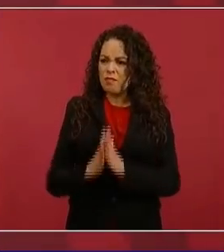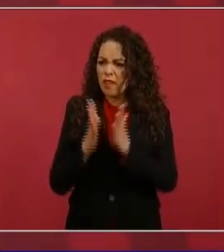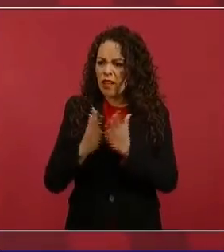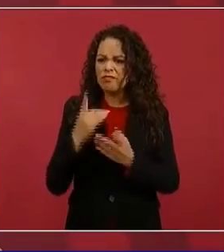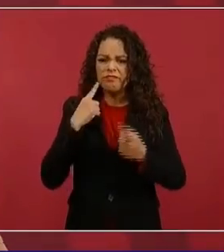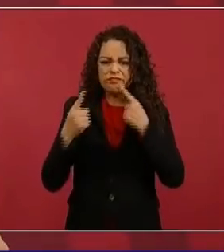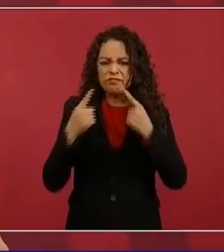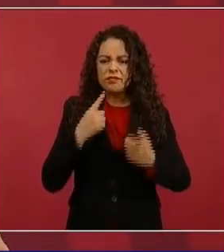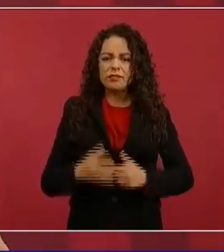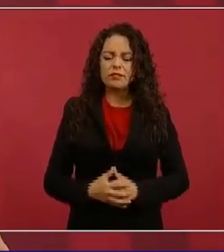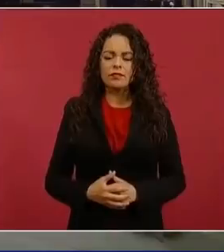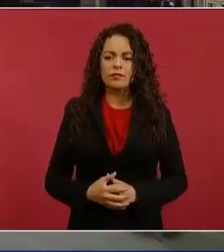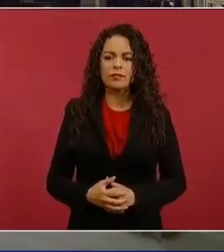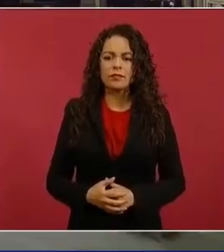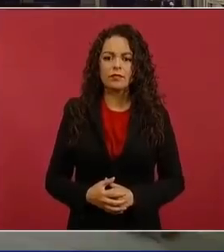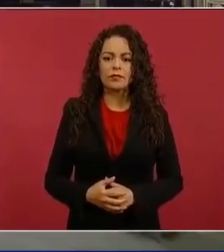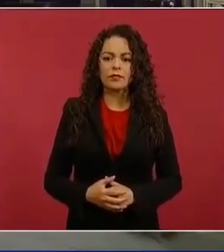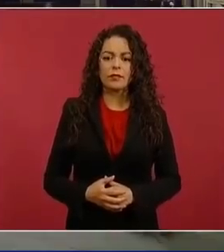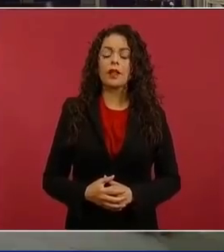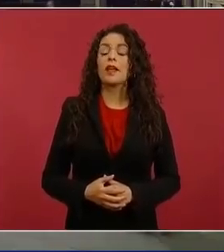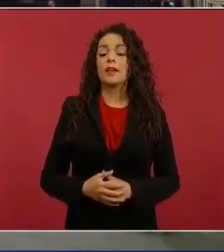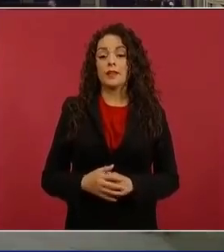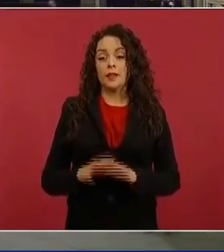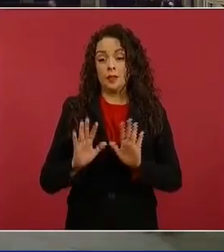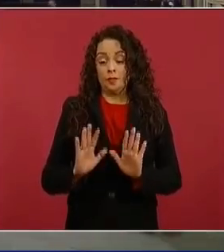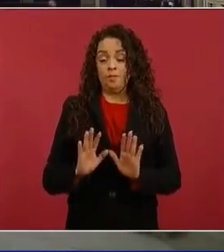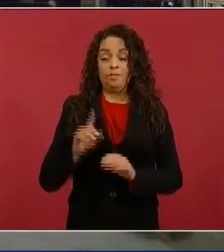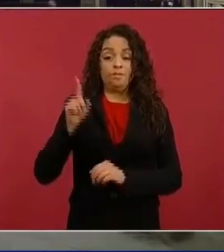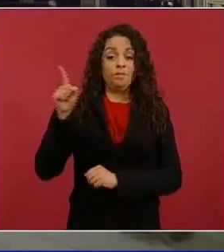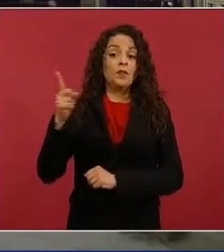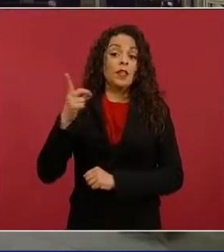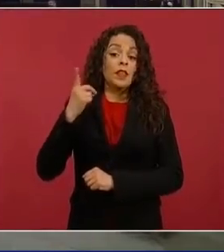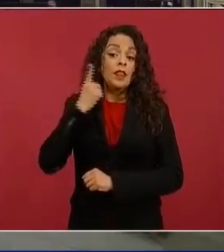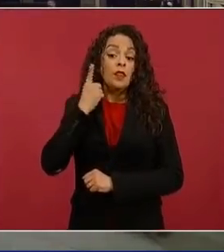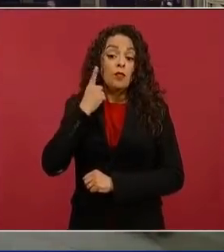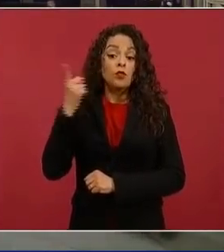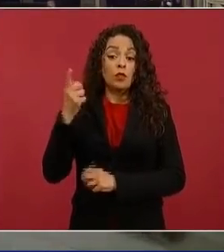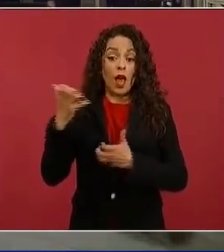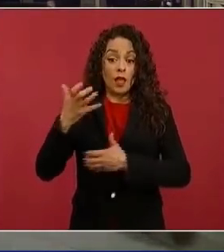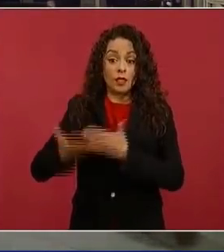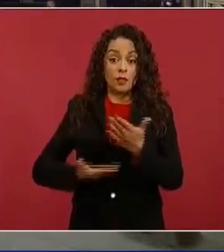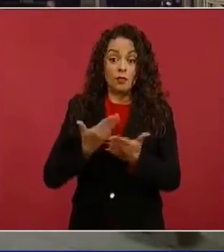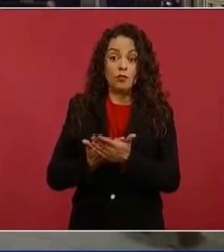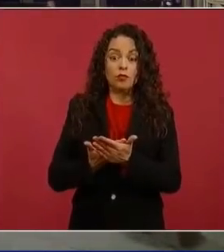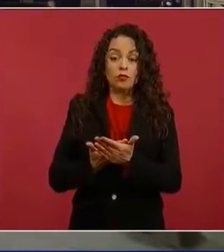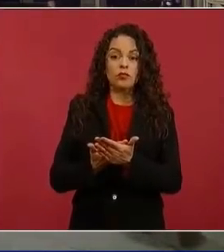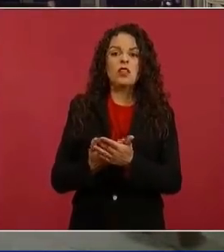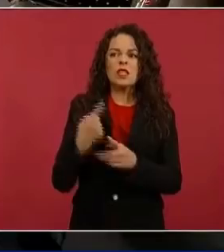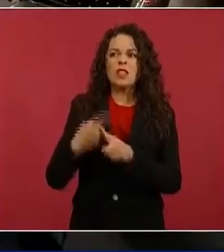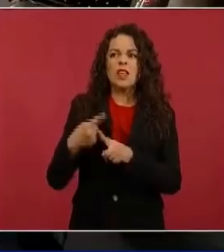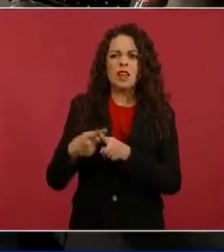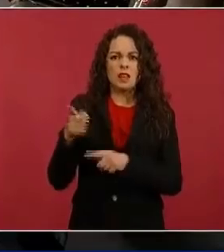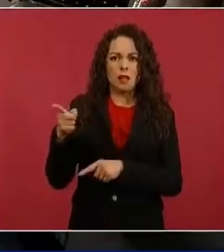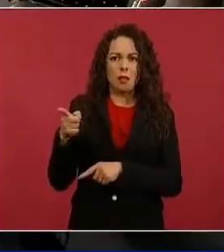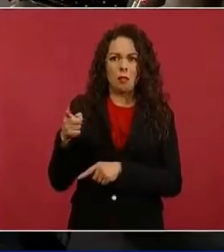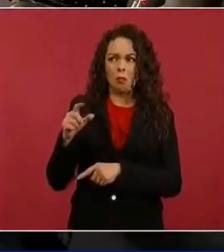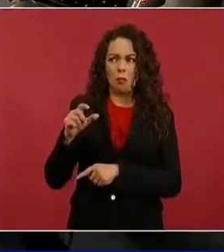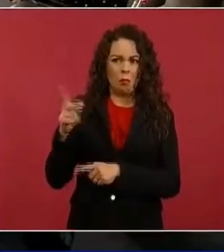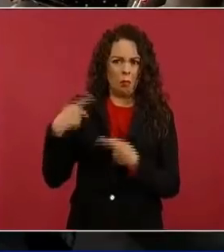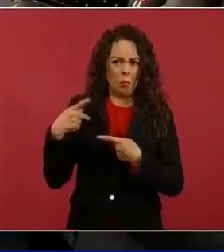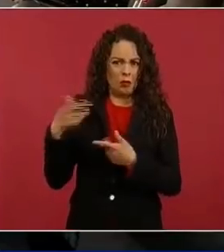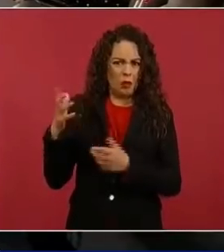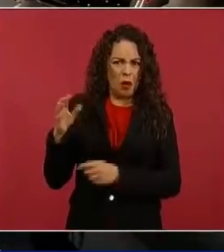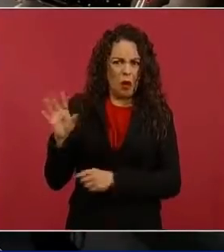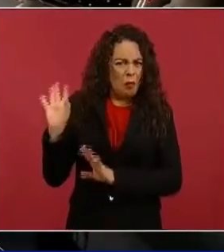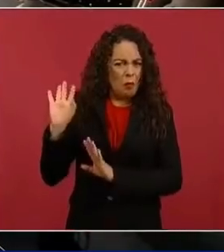Y además, presidente, en este caso, pues el diputado que presentó la iniciativa, pues no es cualquiera, sino que en este caso, Marco Antonio